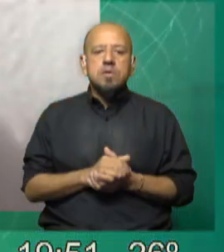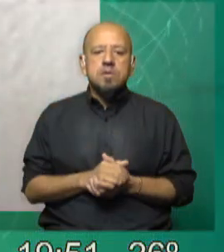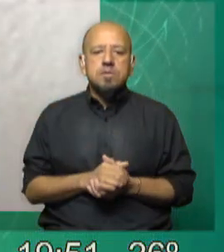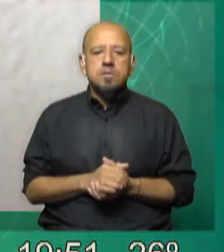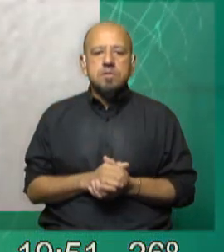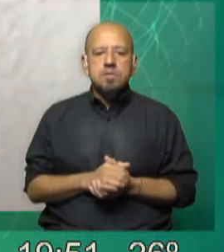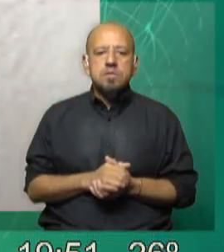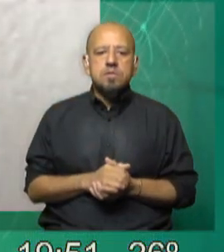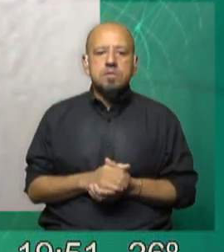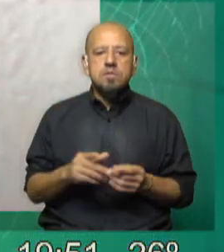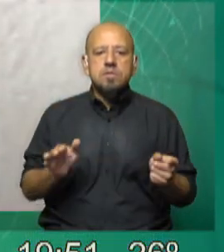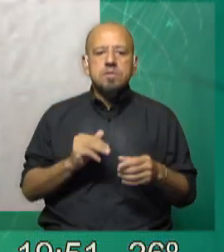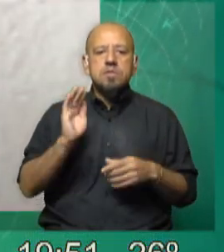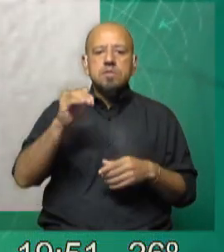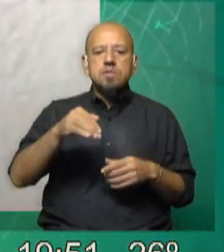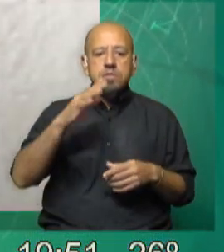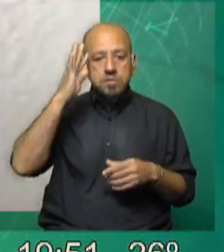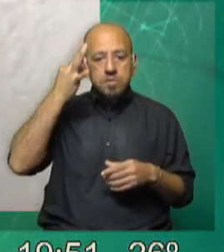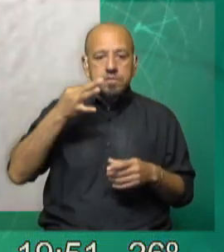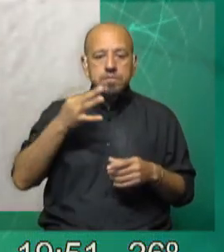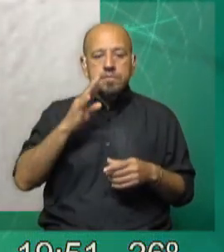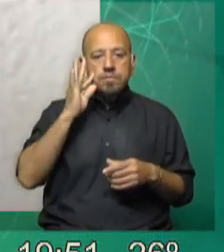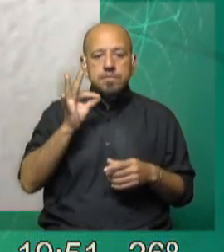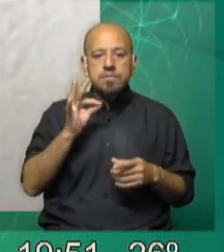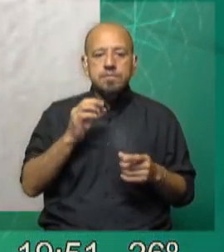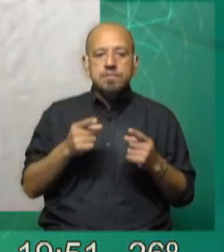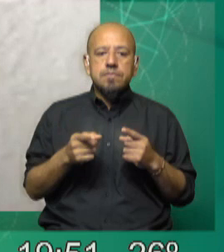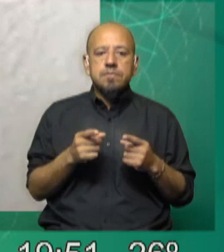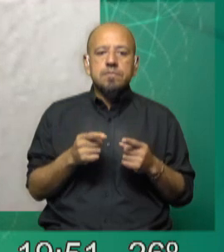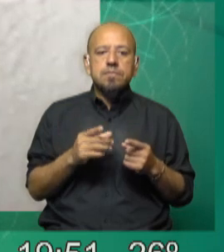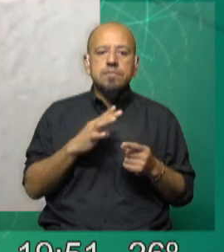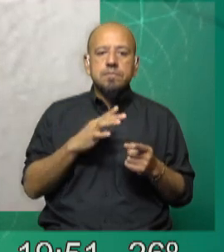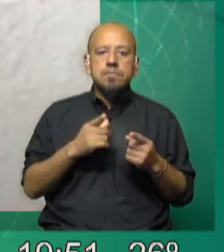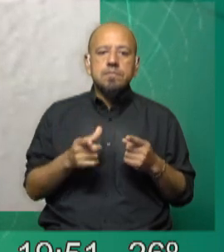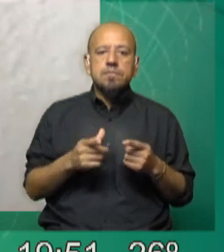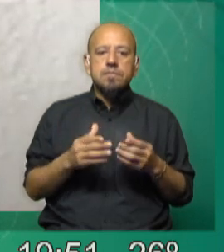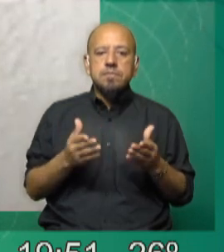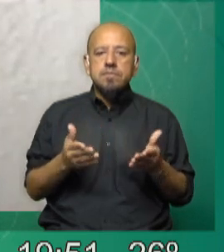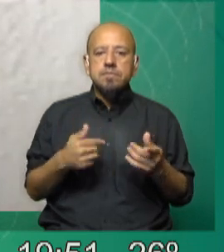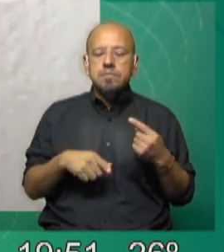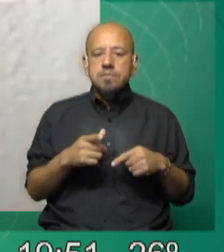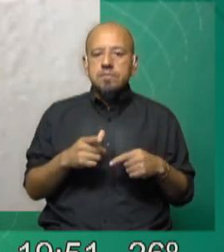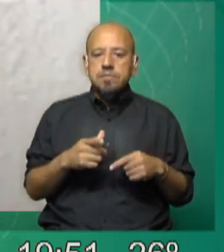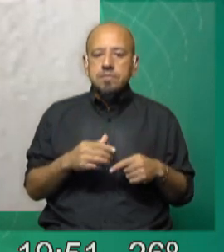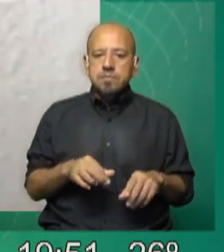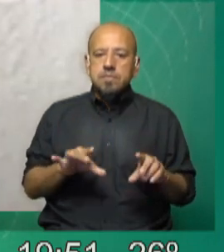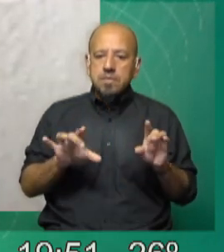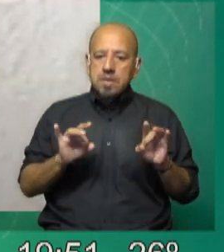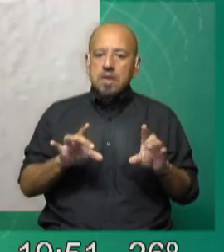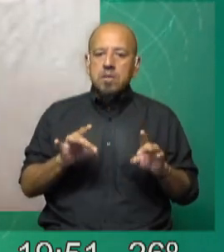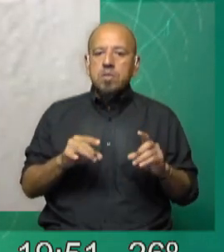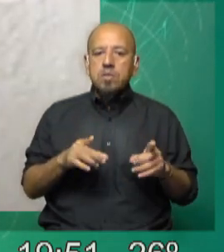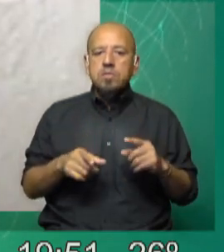La conservación de las olas, en realidad, es como una oportunidad que se tiene para enfocar la conservación de la naturaleza